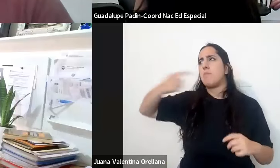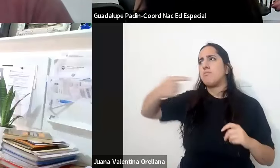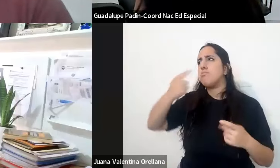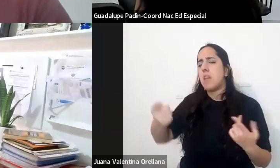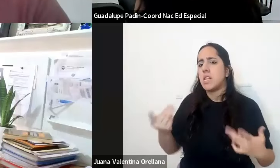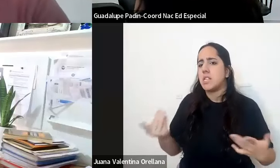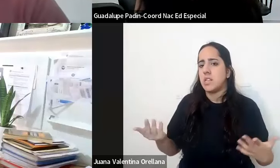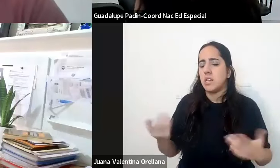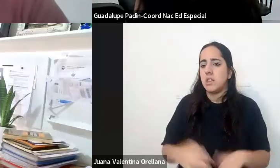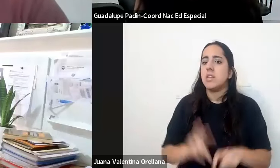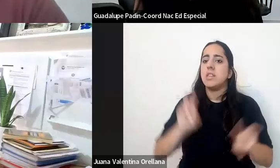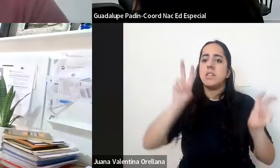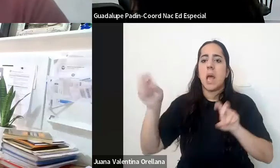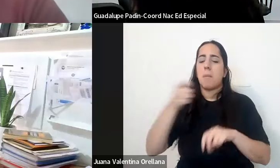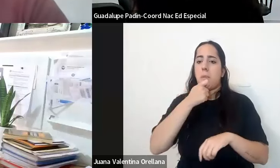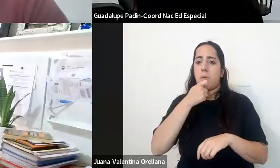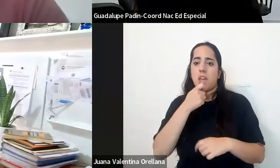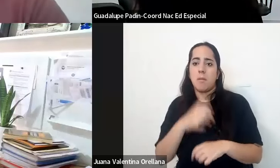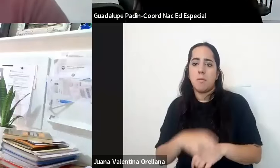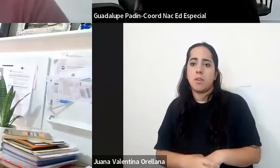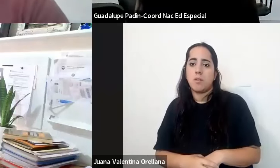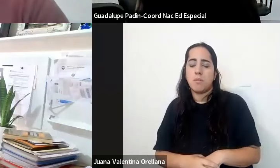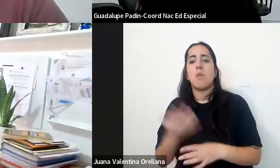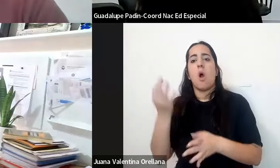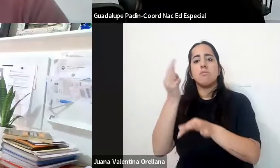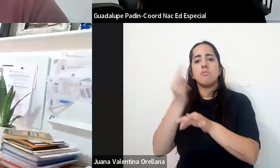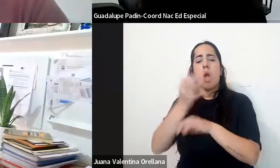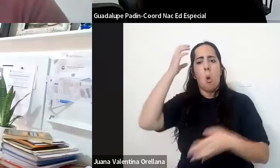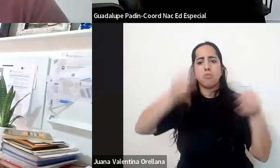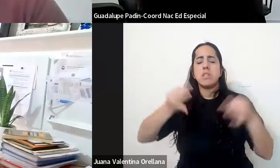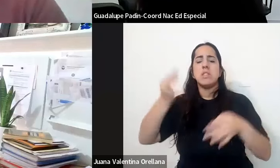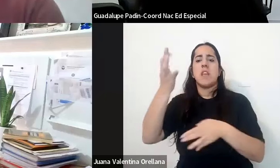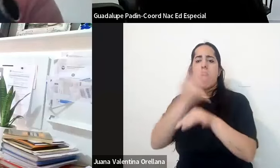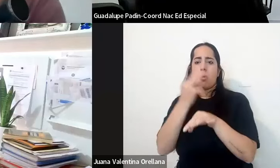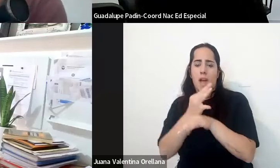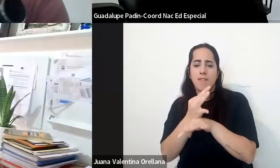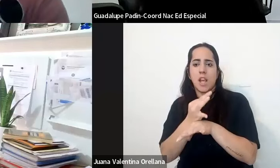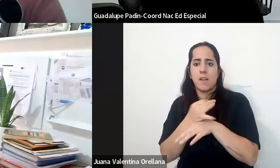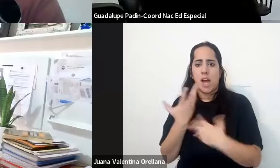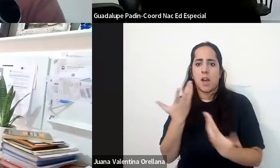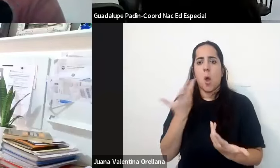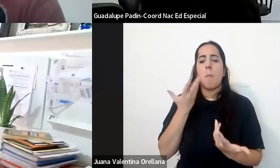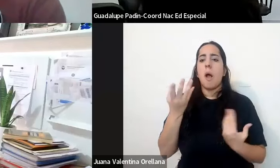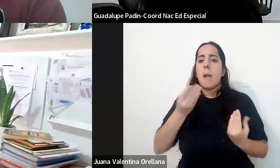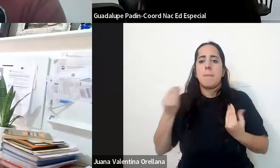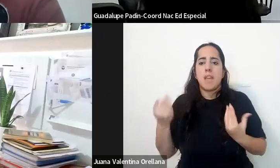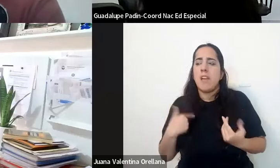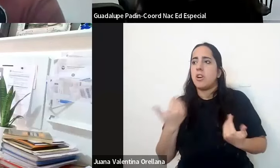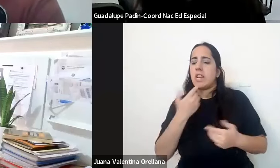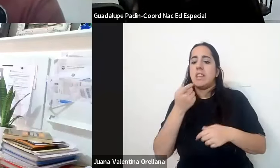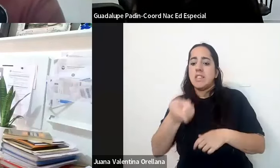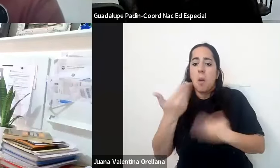respecto a cuando hablábamos de justicia educativa digo donde aparece el temor de hasta cuándo que pueden que no que